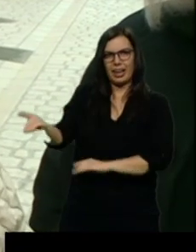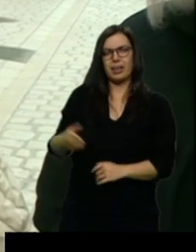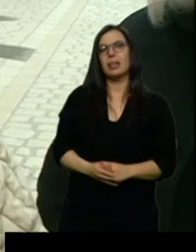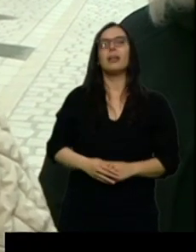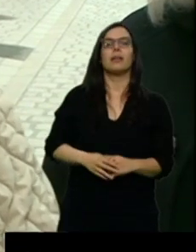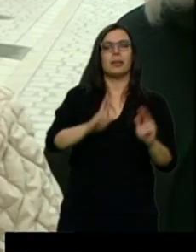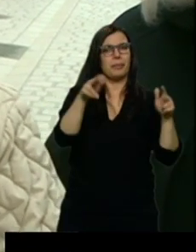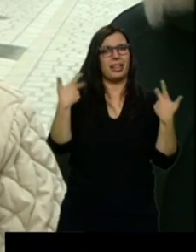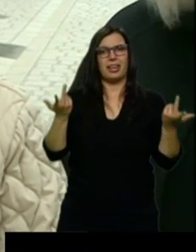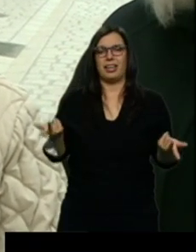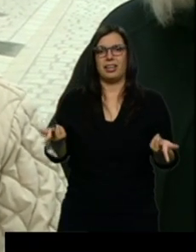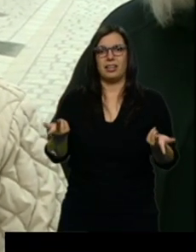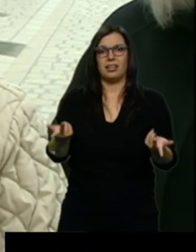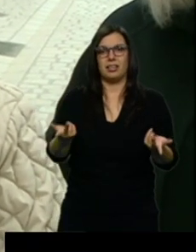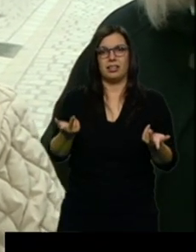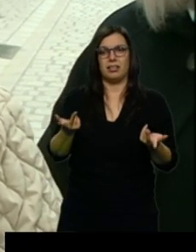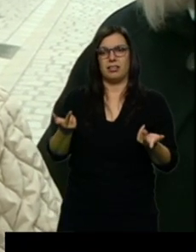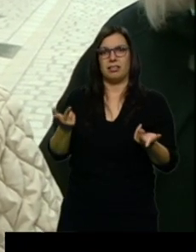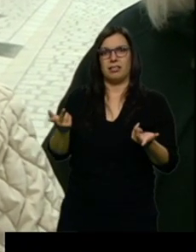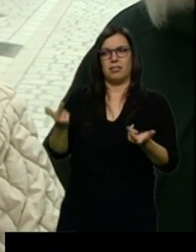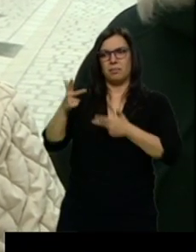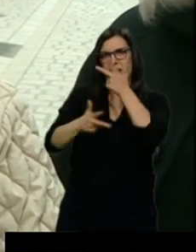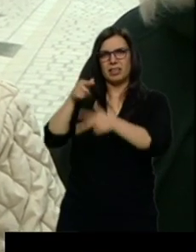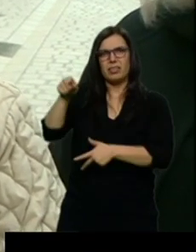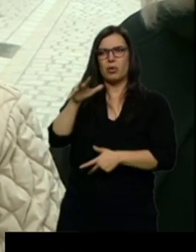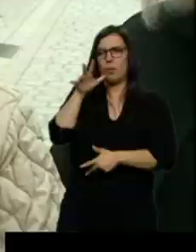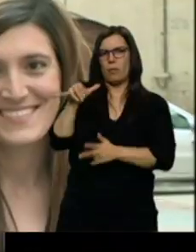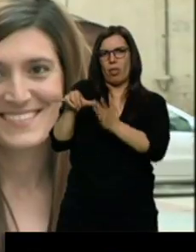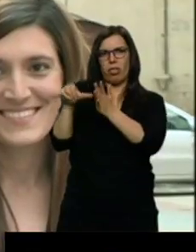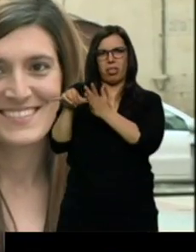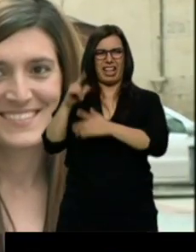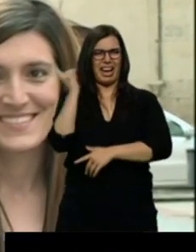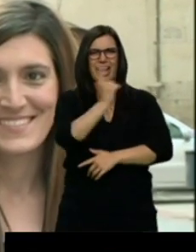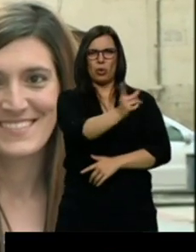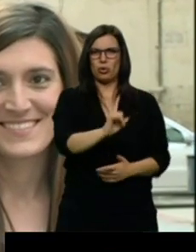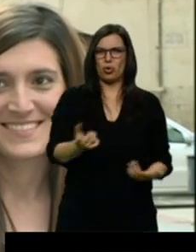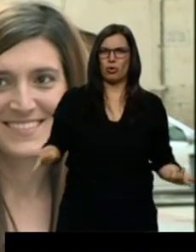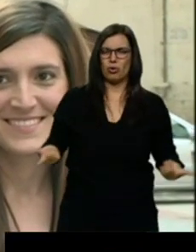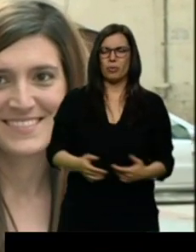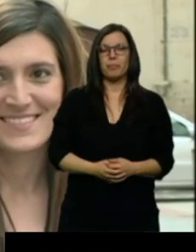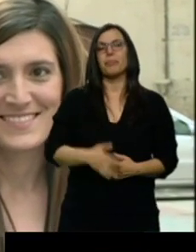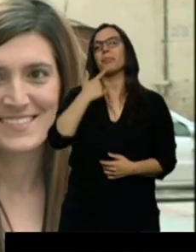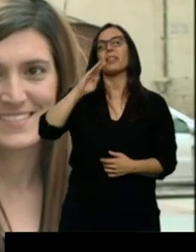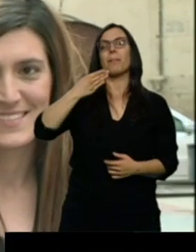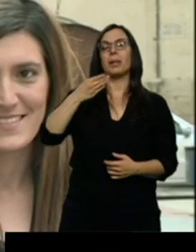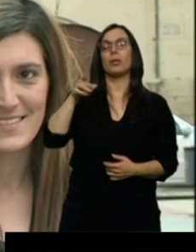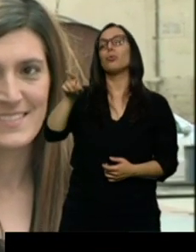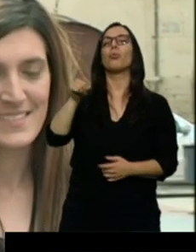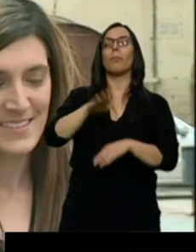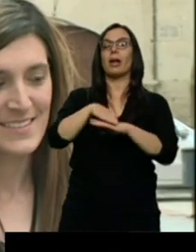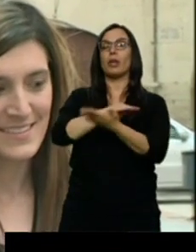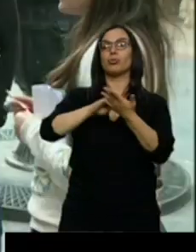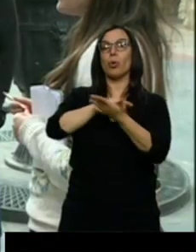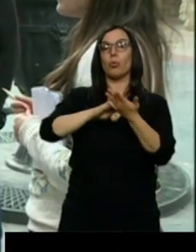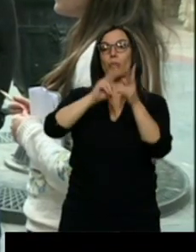a Lava, porque estamos pegando y no allí tan lejos. Dice Bildu que para resolver el problema de la territorialidad